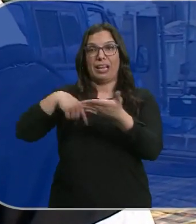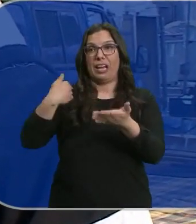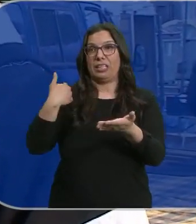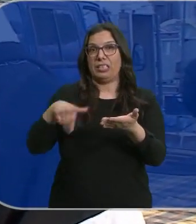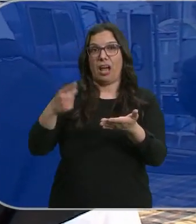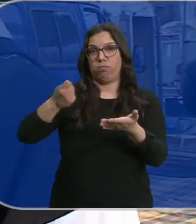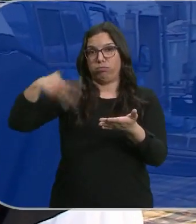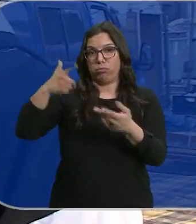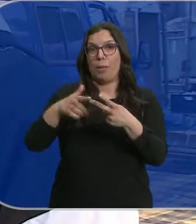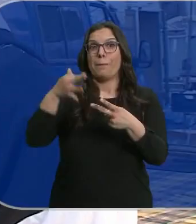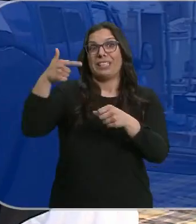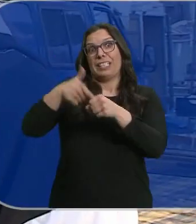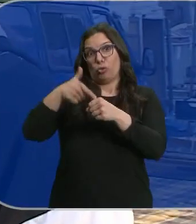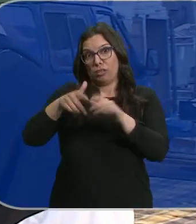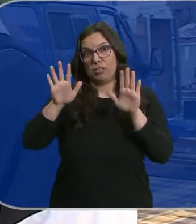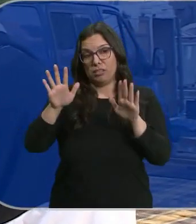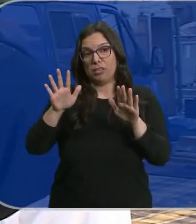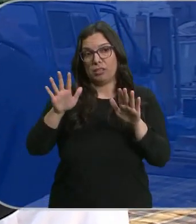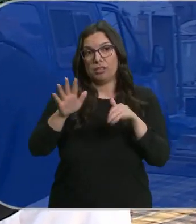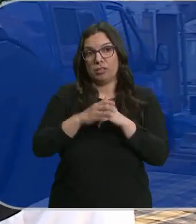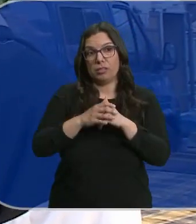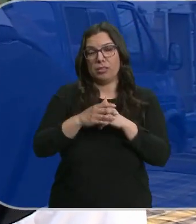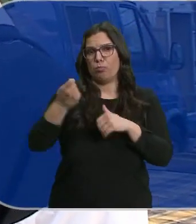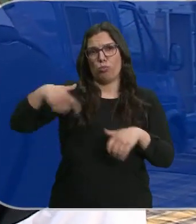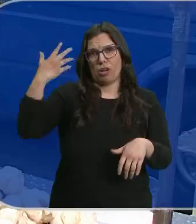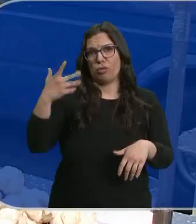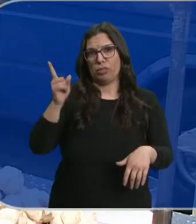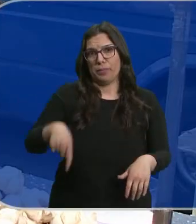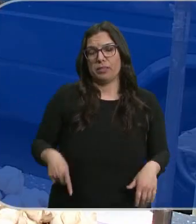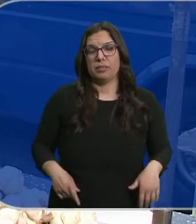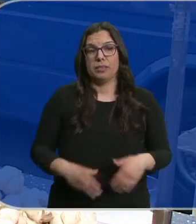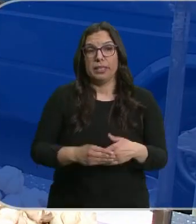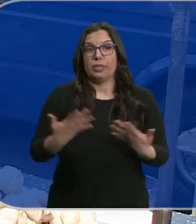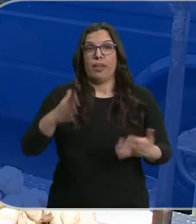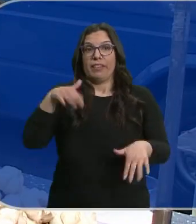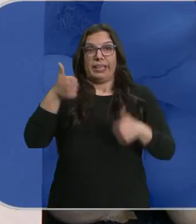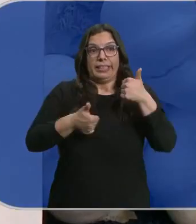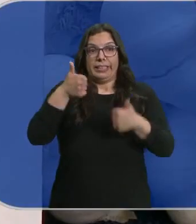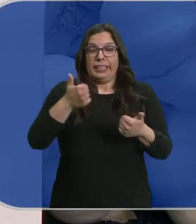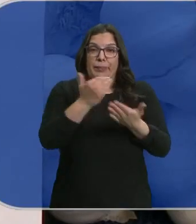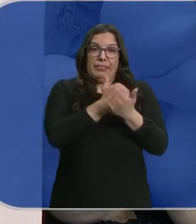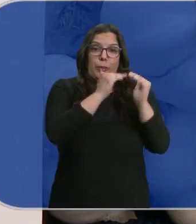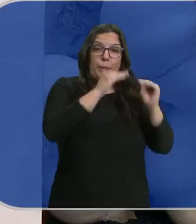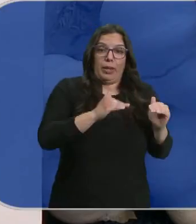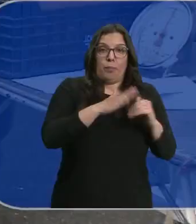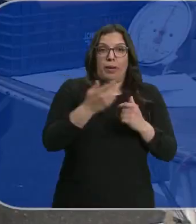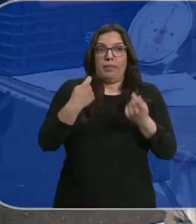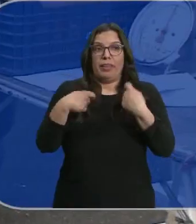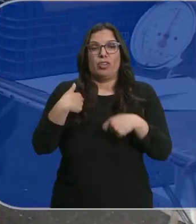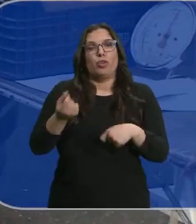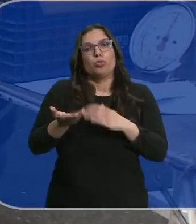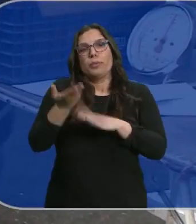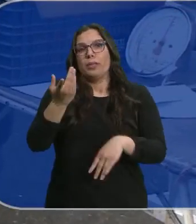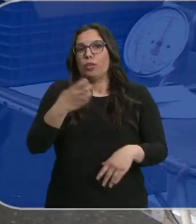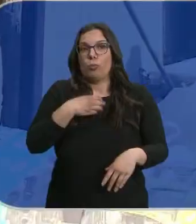cobran un dinero. Y el gasoil encima, que está súper caro también. Así que compiten a costa de sus propios beneficios. No le he podido